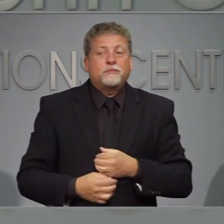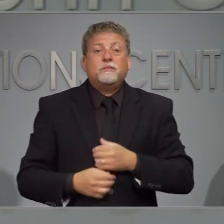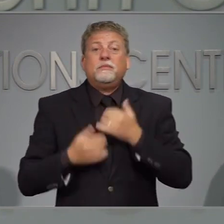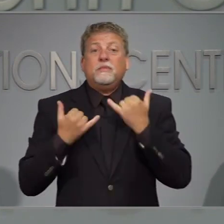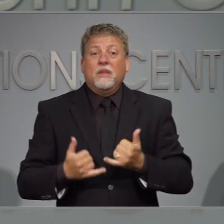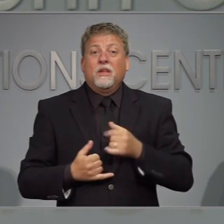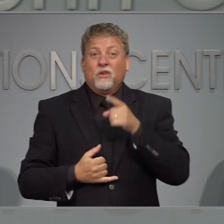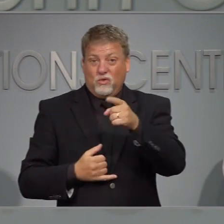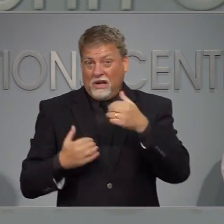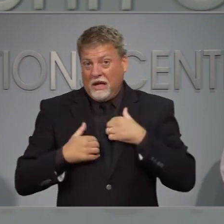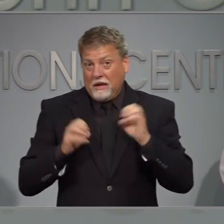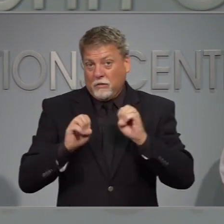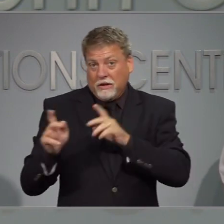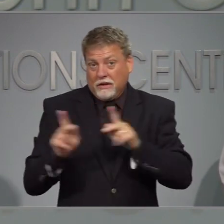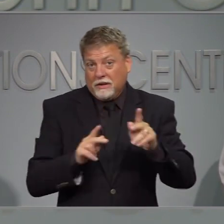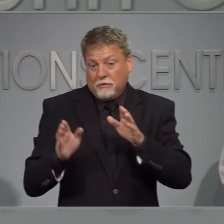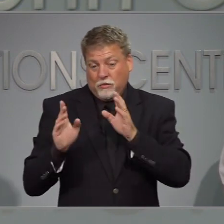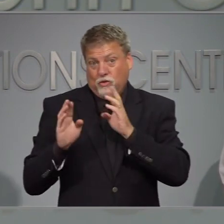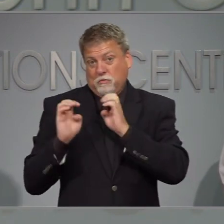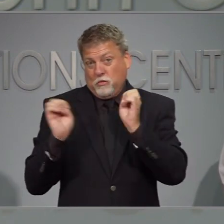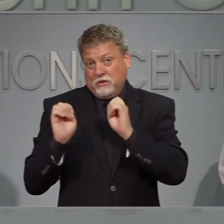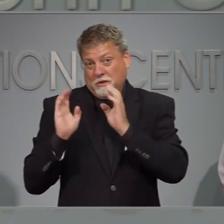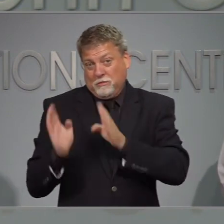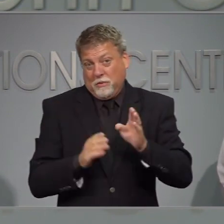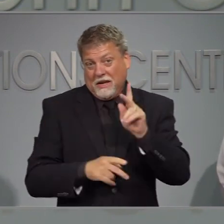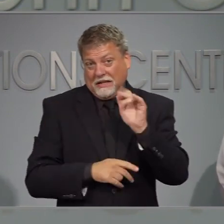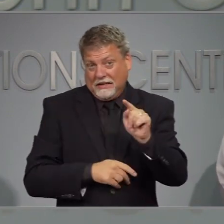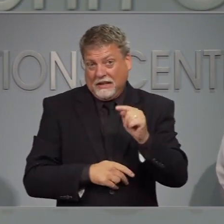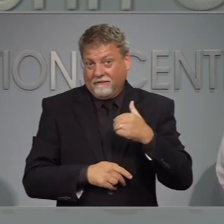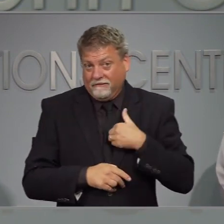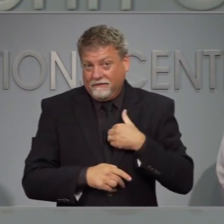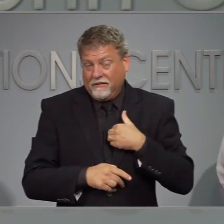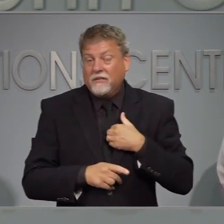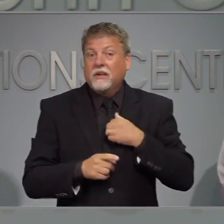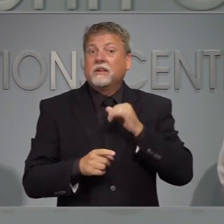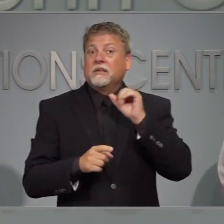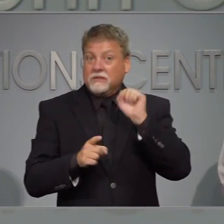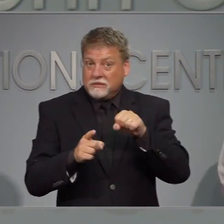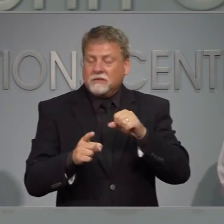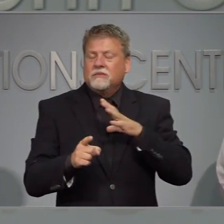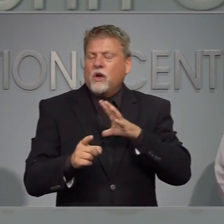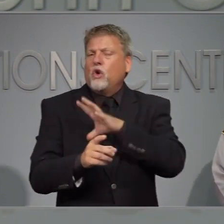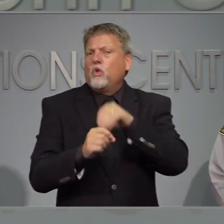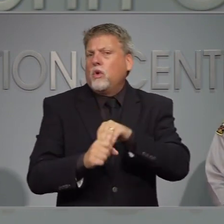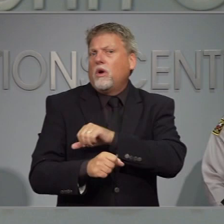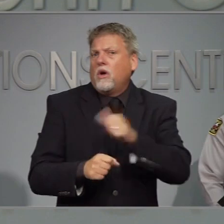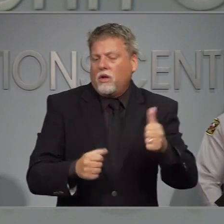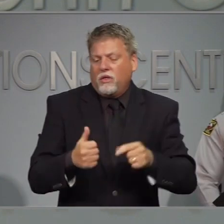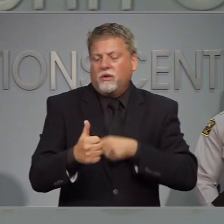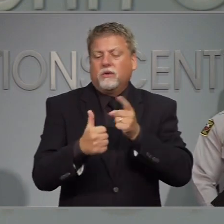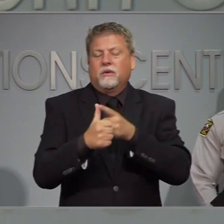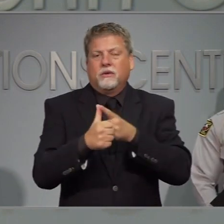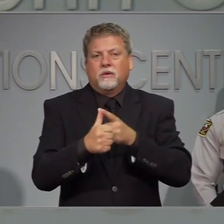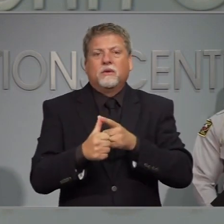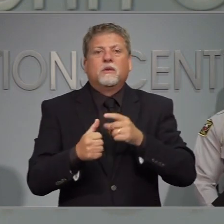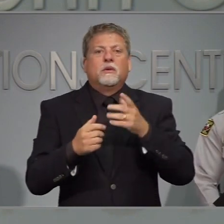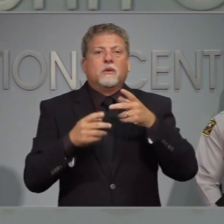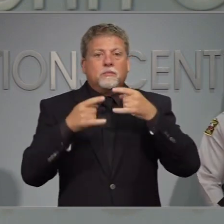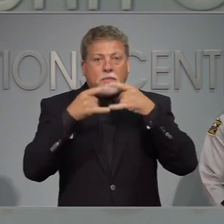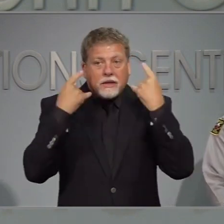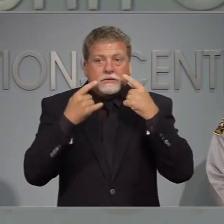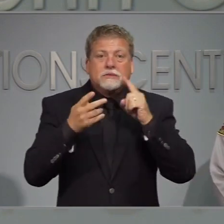cerciorice de de tener mascarillas, cubrebocas, antibacterial y también productos de limpieza.